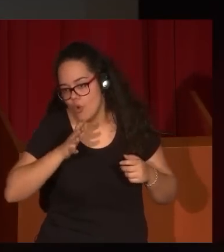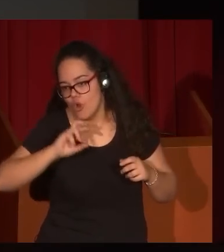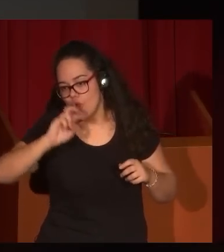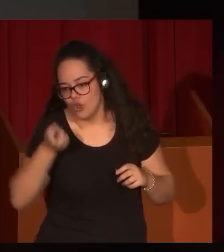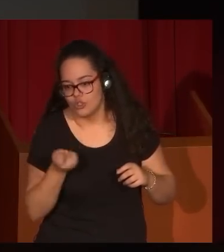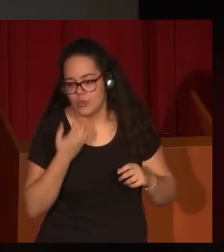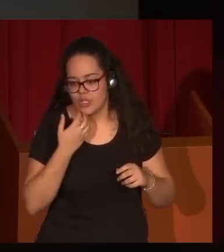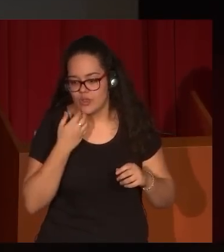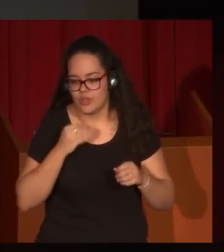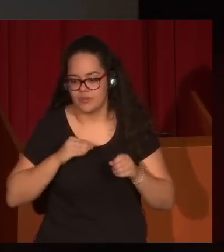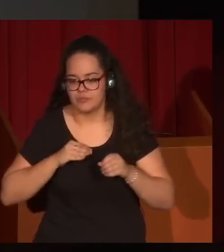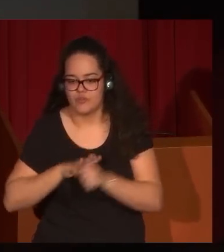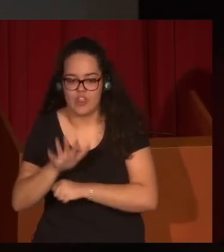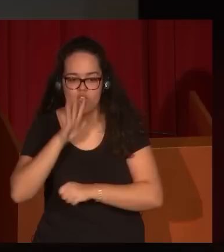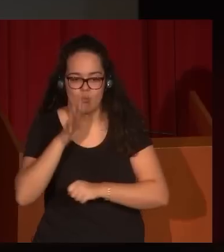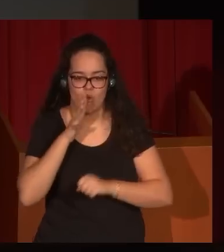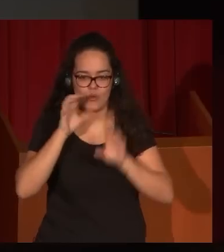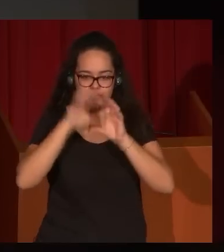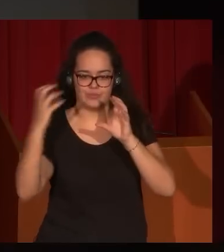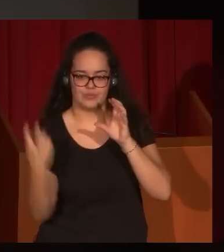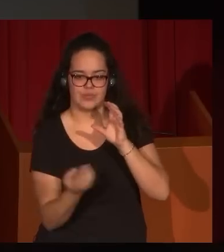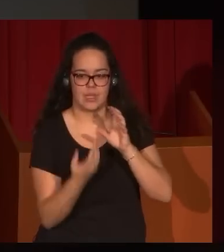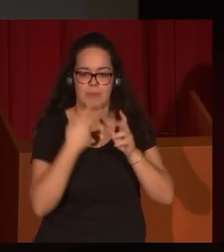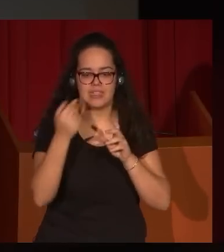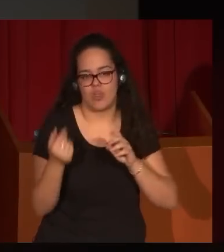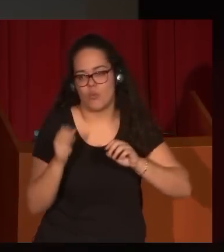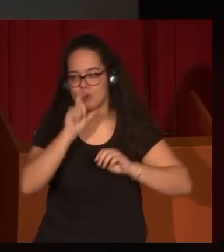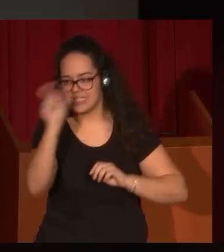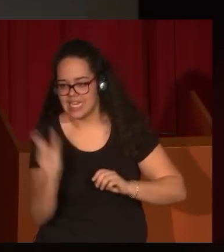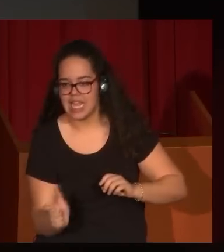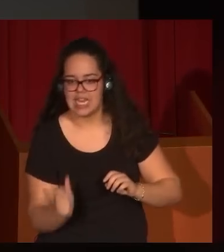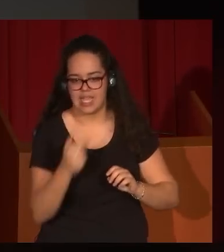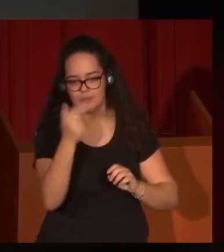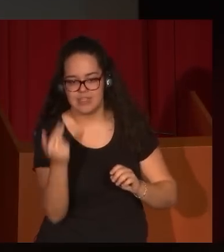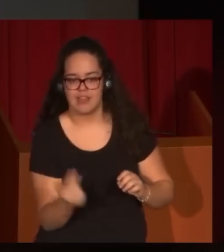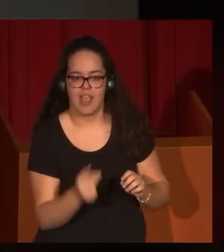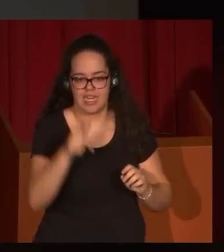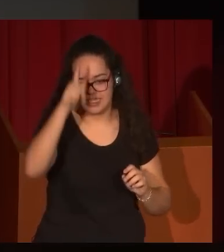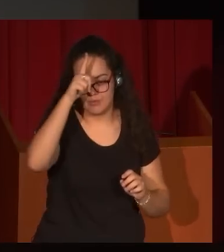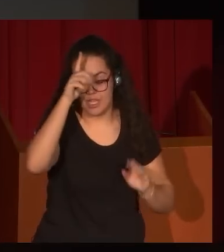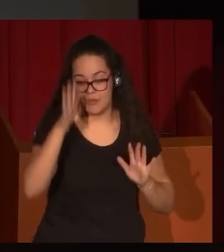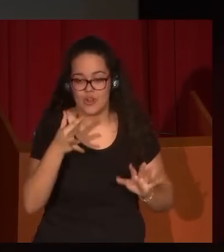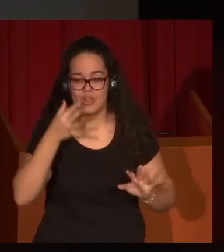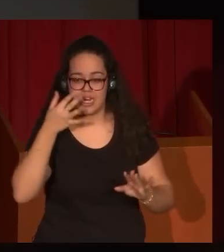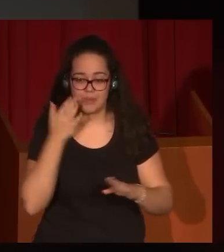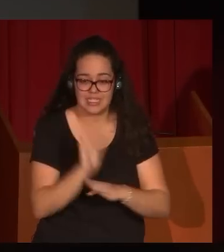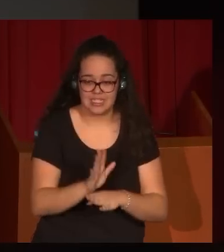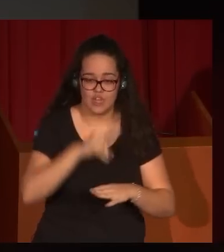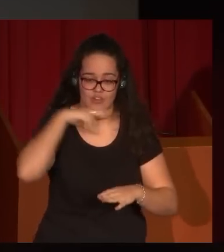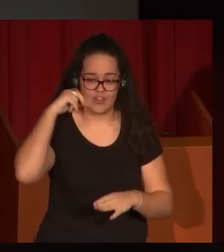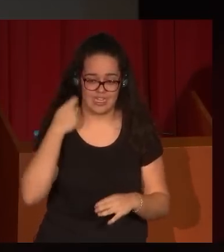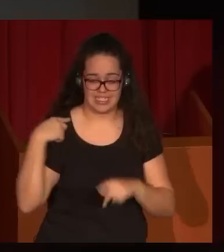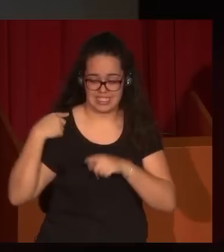lo extranjero, como Federico de Madrazo, que pinta a la italiana, que pinta a la alemana, pero que no representa los valores tradicionales